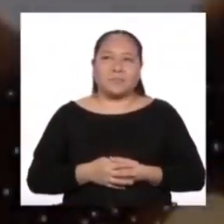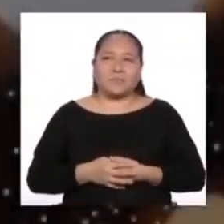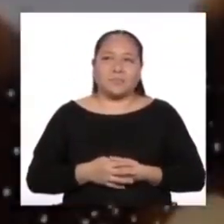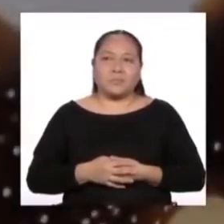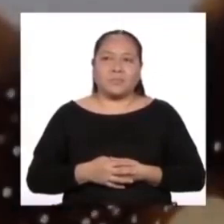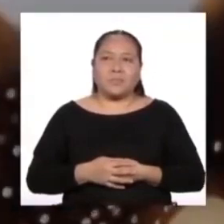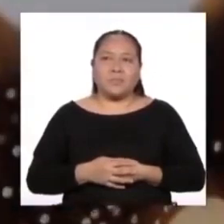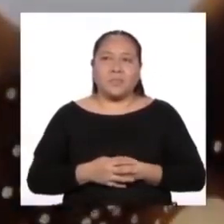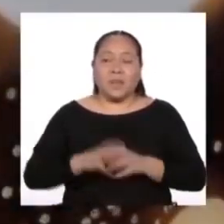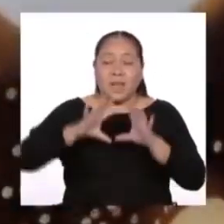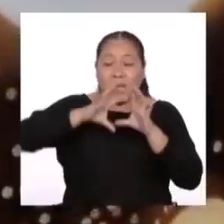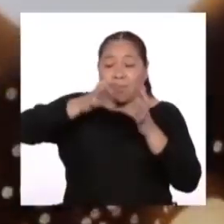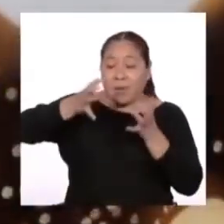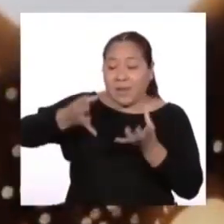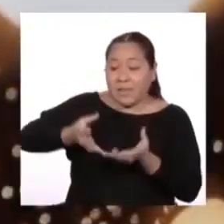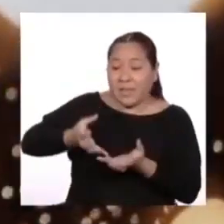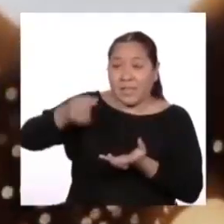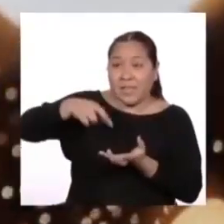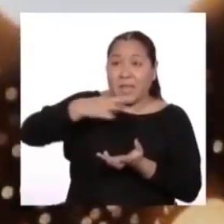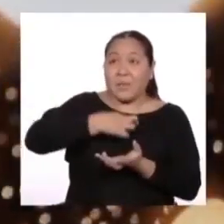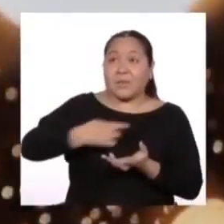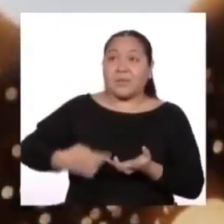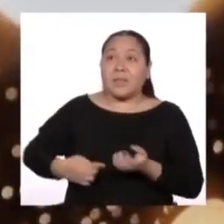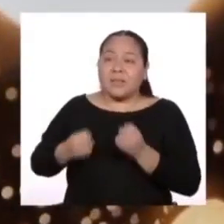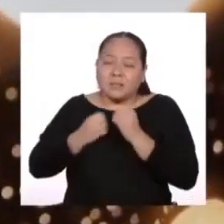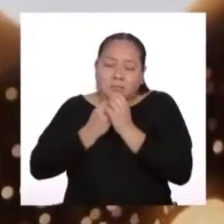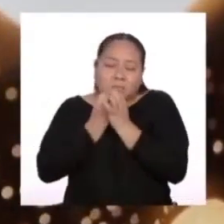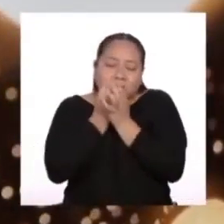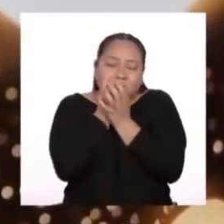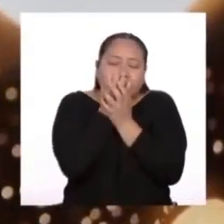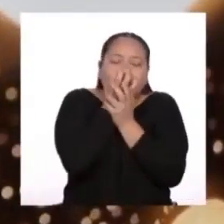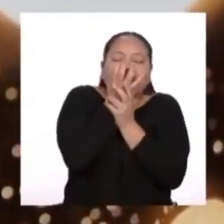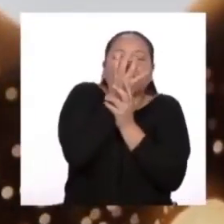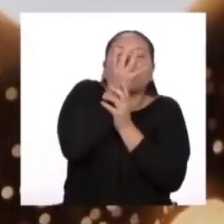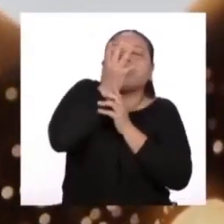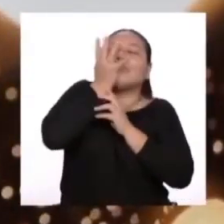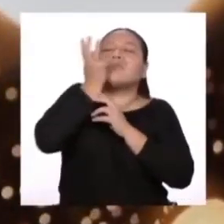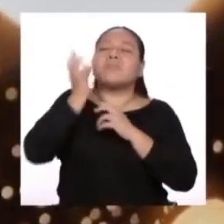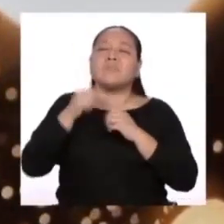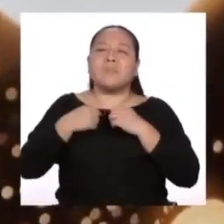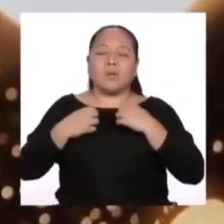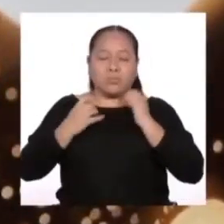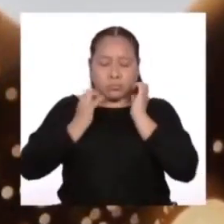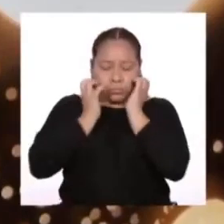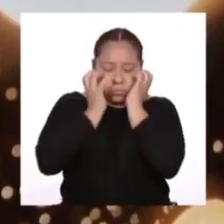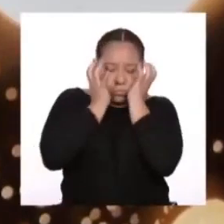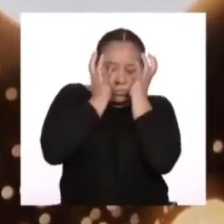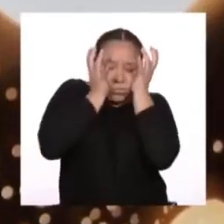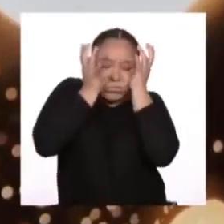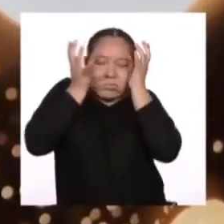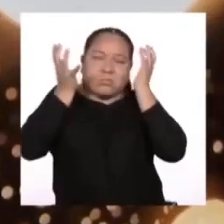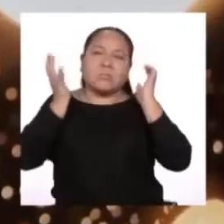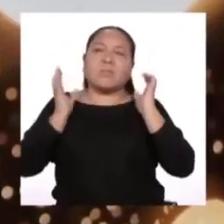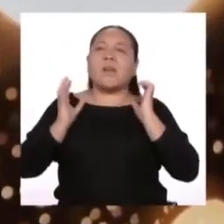En el planeta del principito nació una flor que un día germinó sin que nadie supiera cómo. Ay,